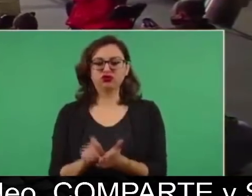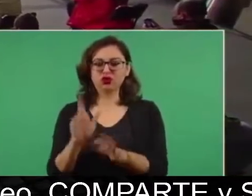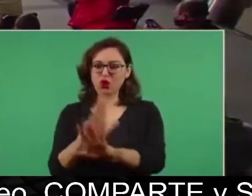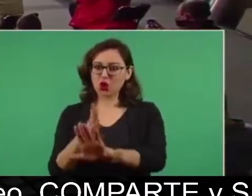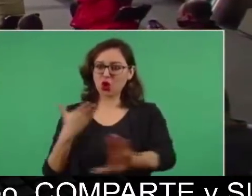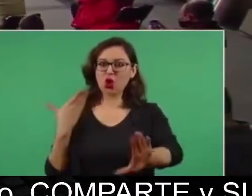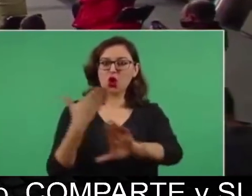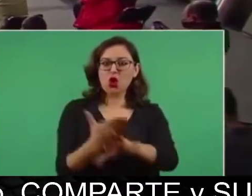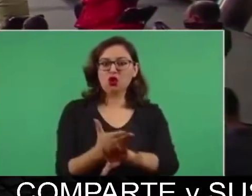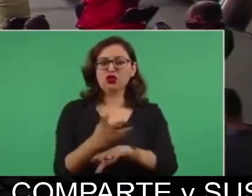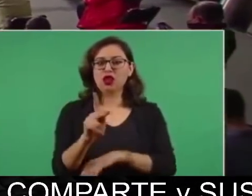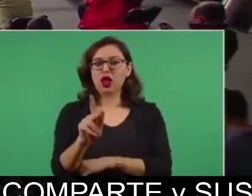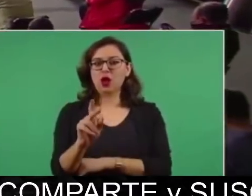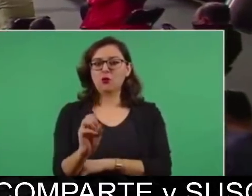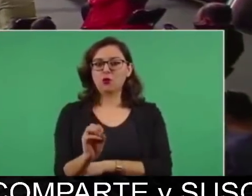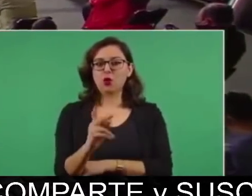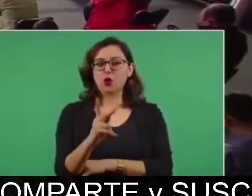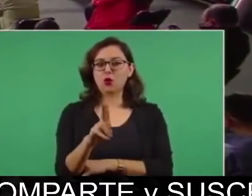populismo?